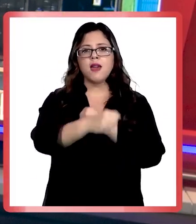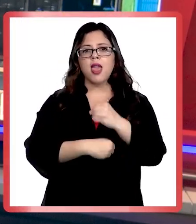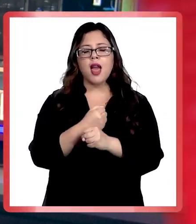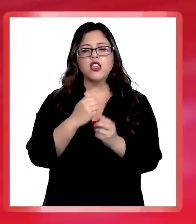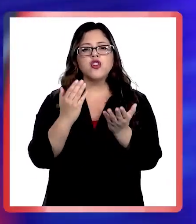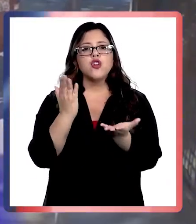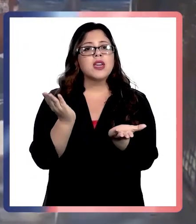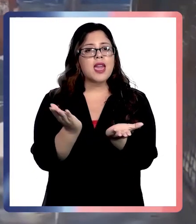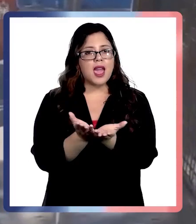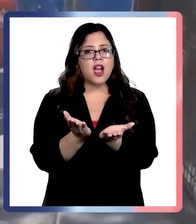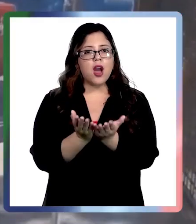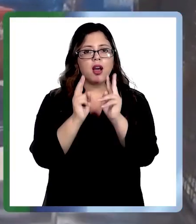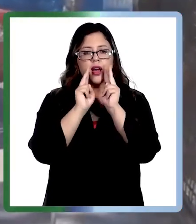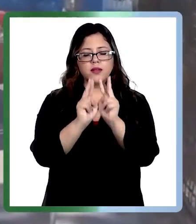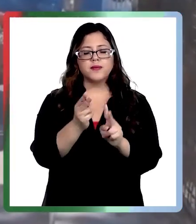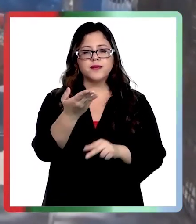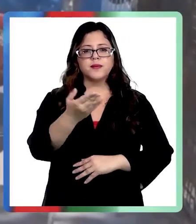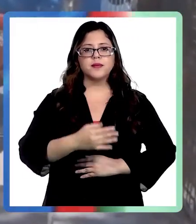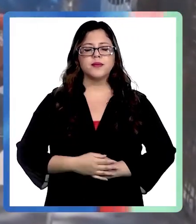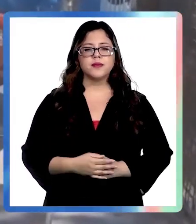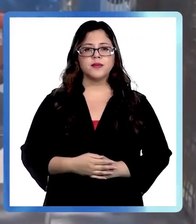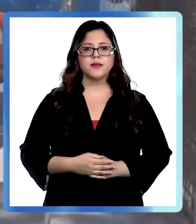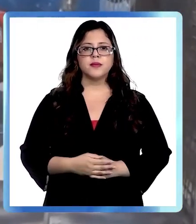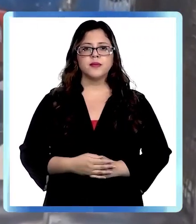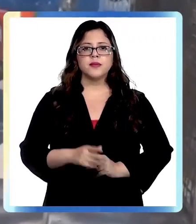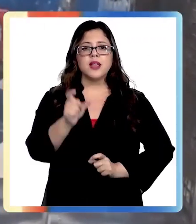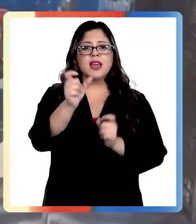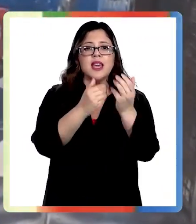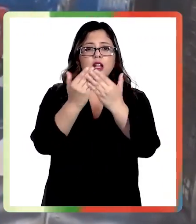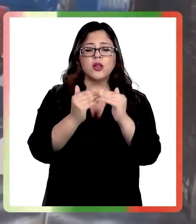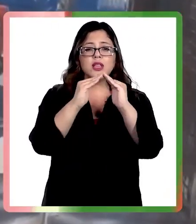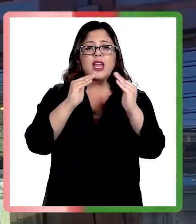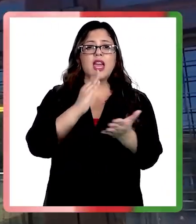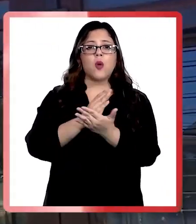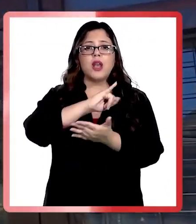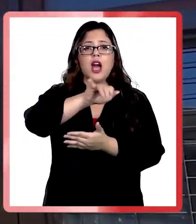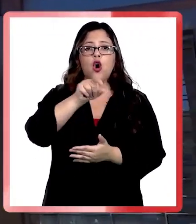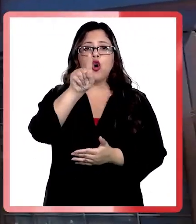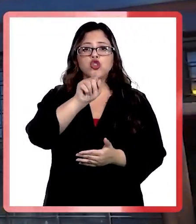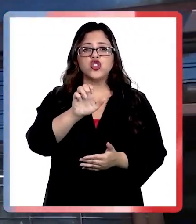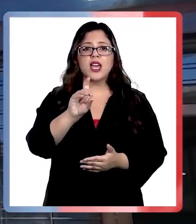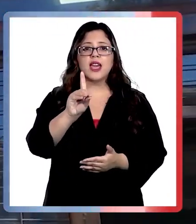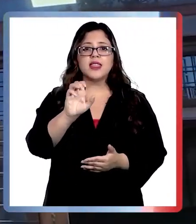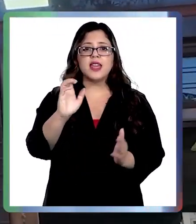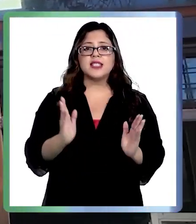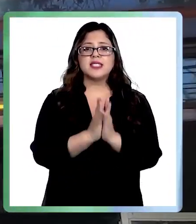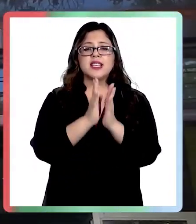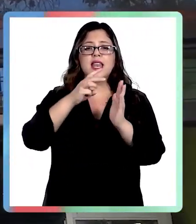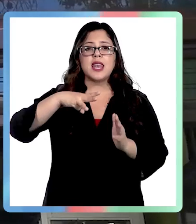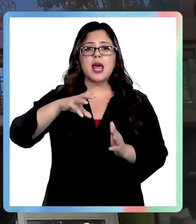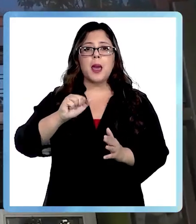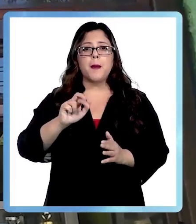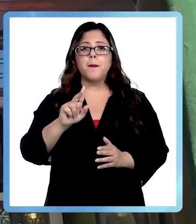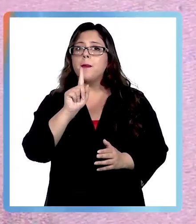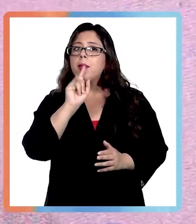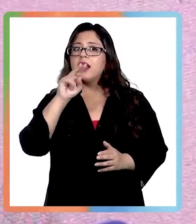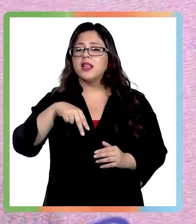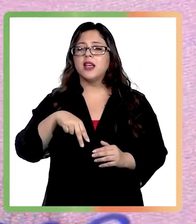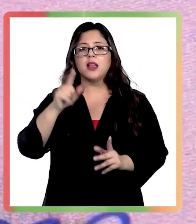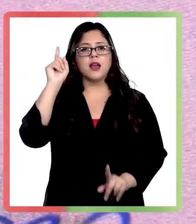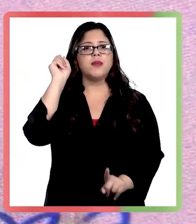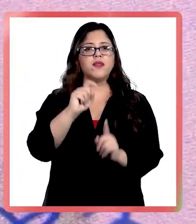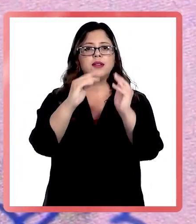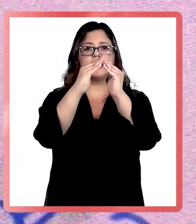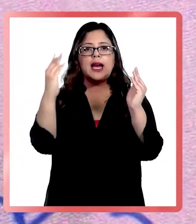con la nota. Los alumnos de la Escuela José de San Martín prefirieron, en su gran mayoría, quedarse en la casa